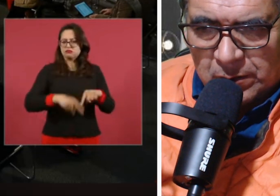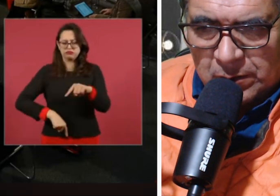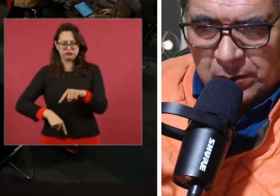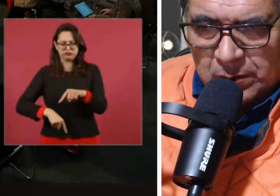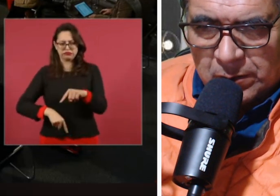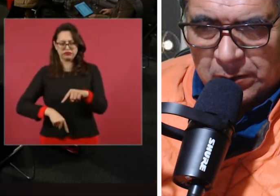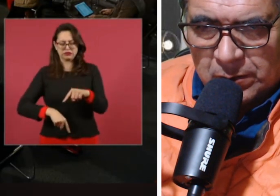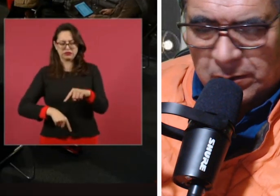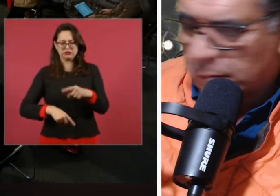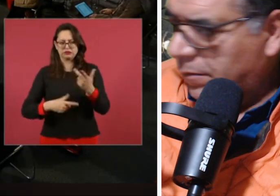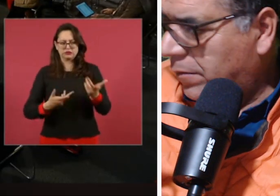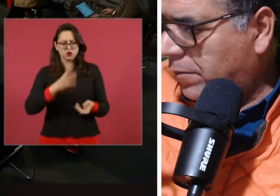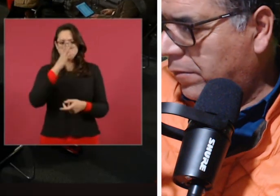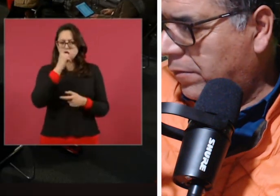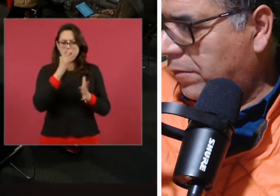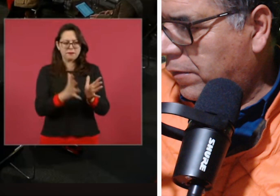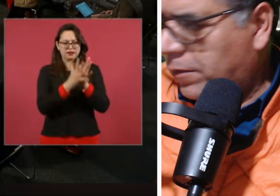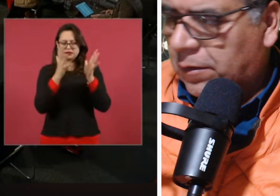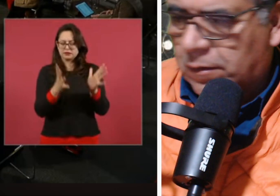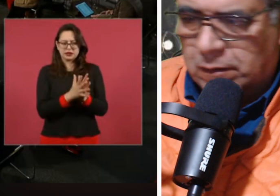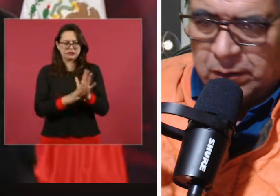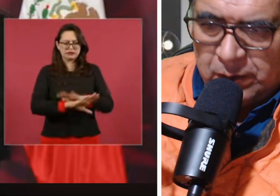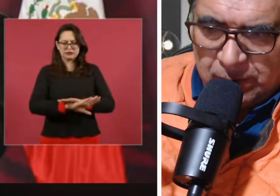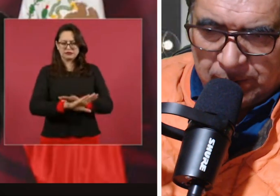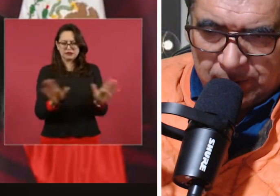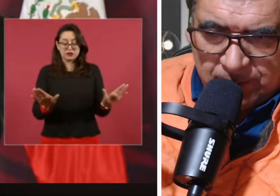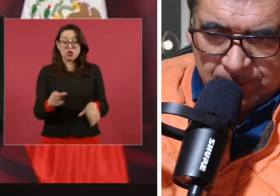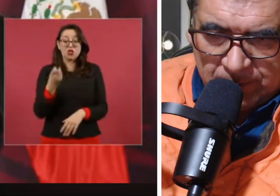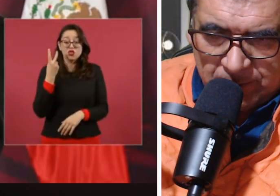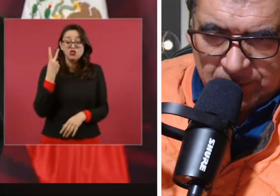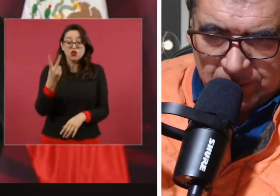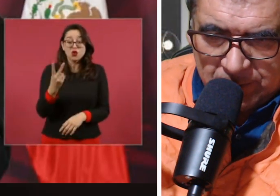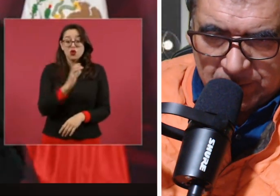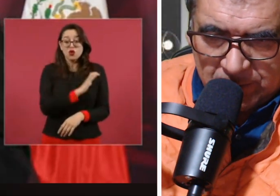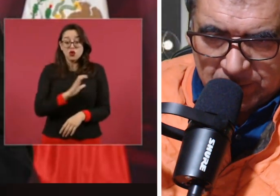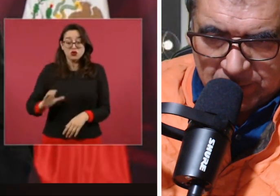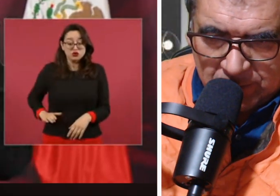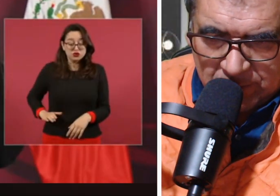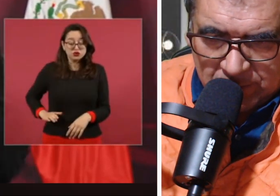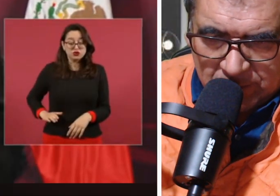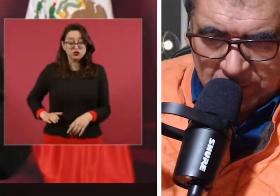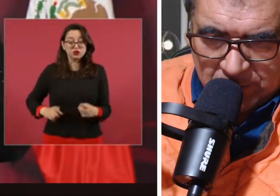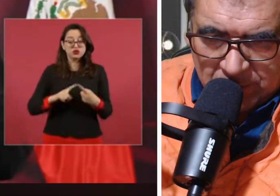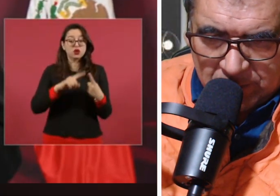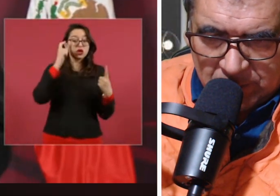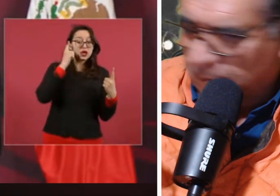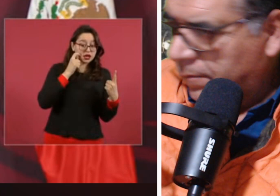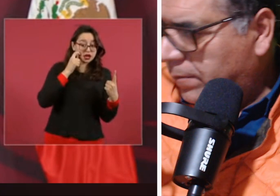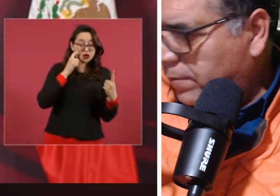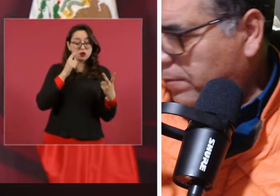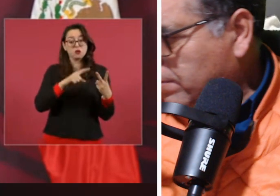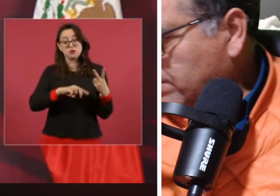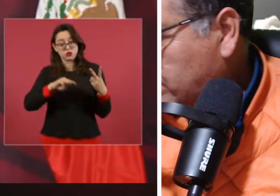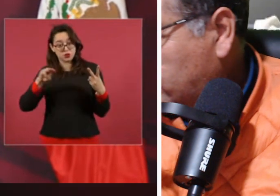y pedirles que participen dos candidatos, Guerrero y Michoacán.